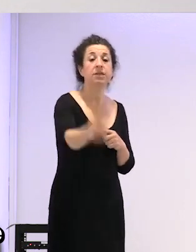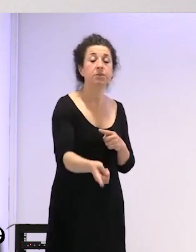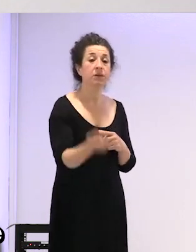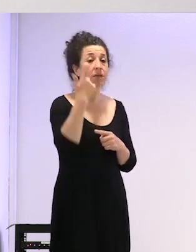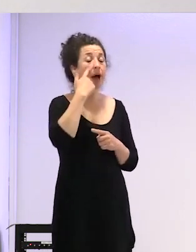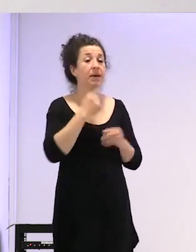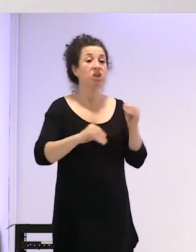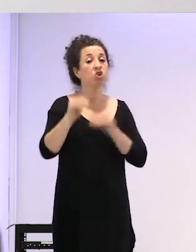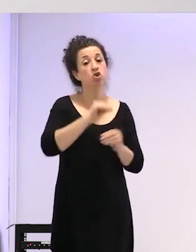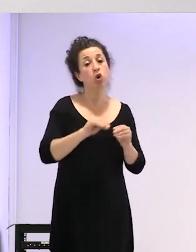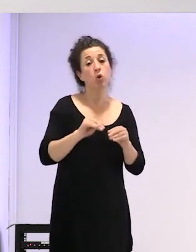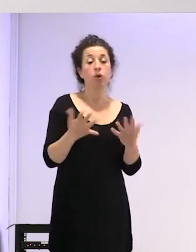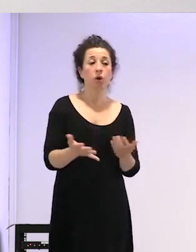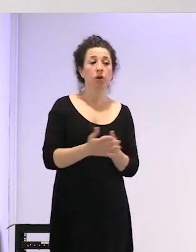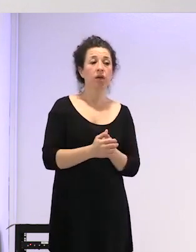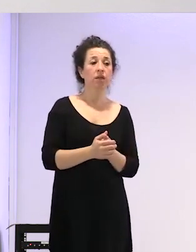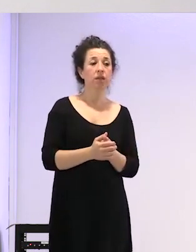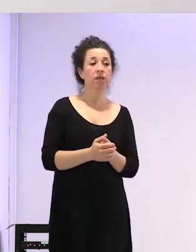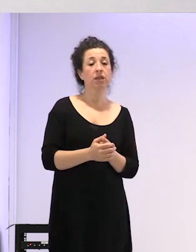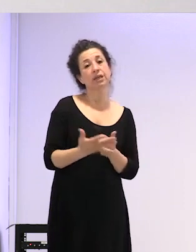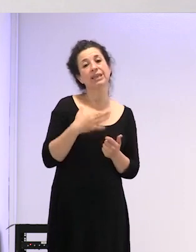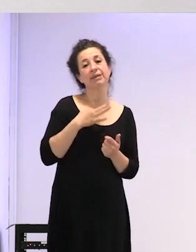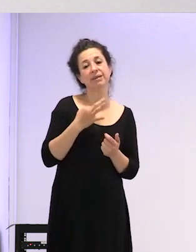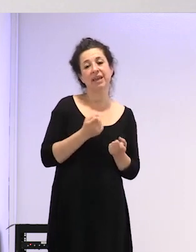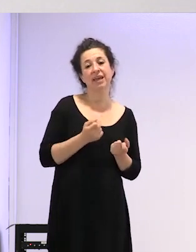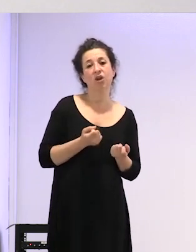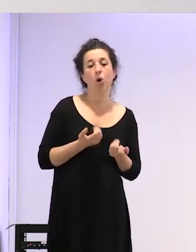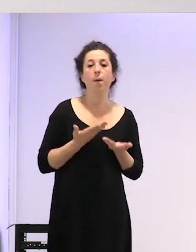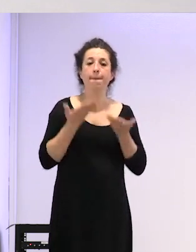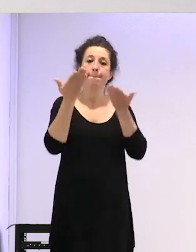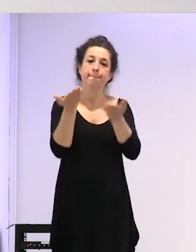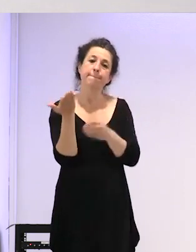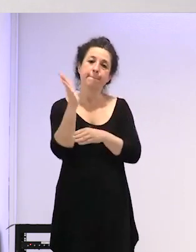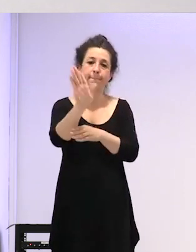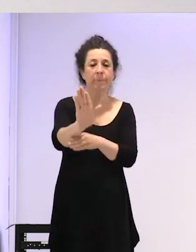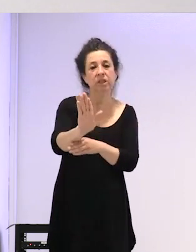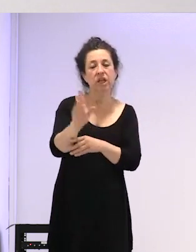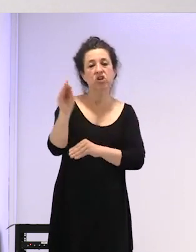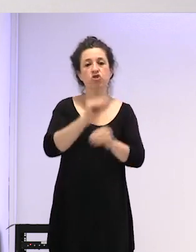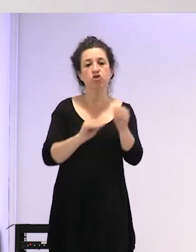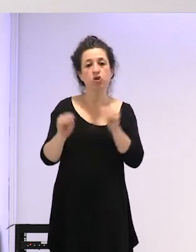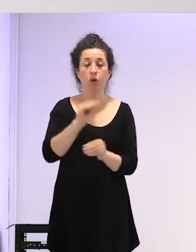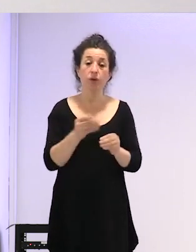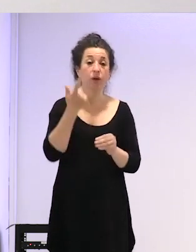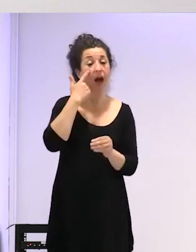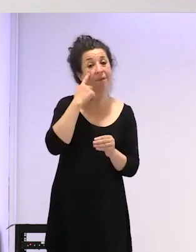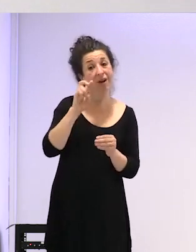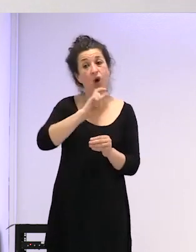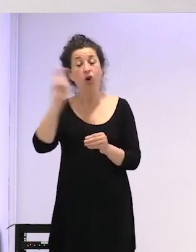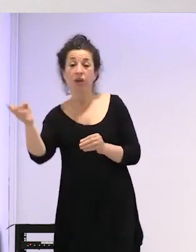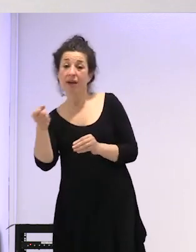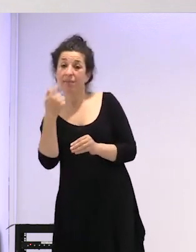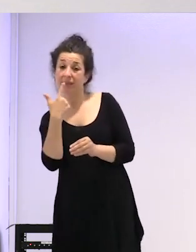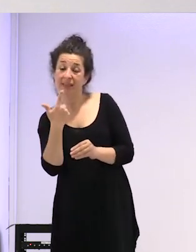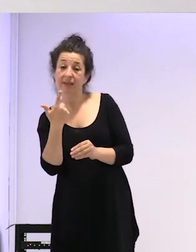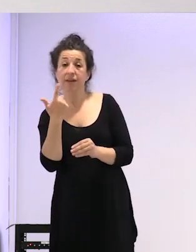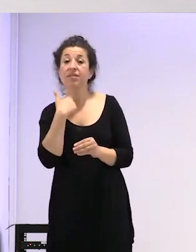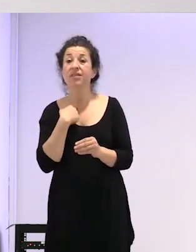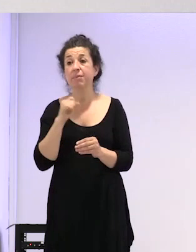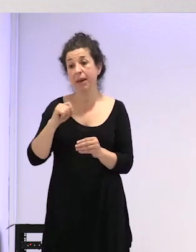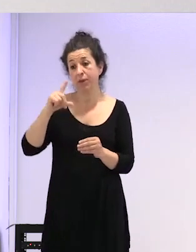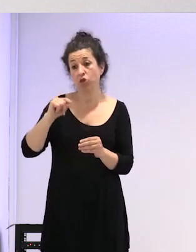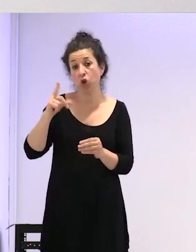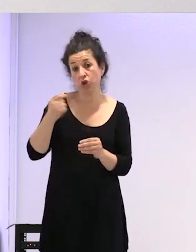que se te resolucionen tienes que llevar tú las posibles soluciones para decir oye si esta otra medicación por lo menos lleve la dosis no una